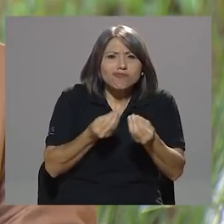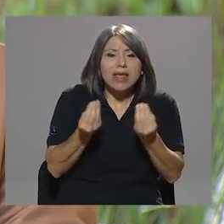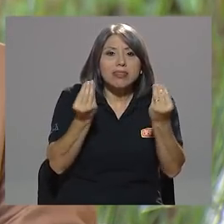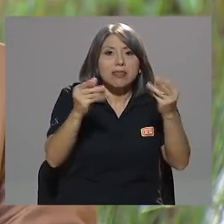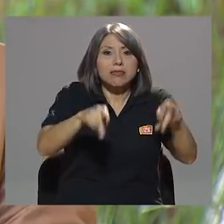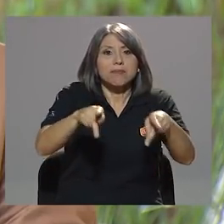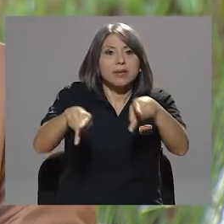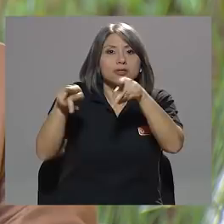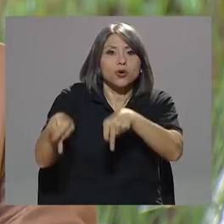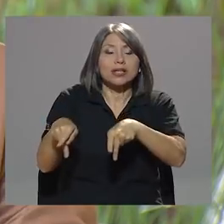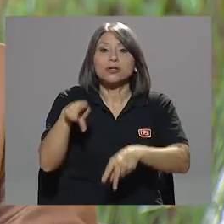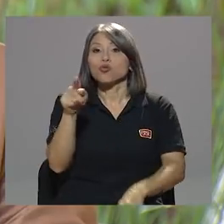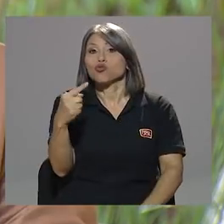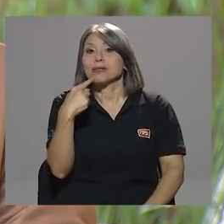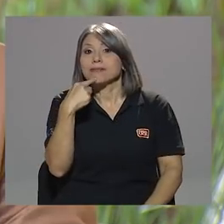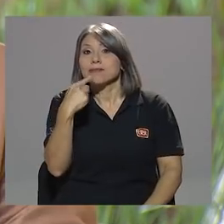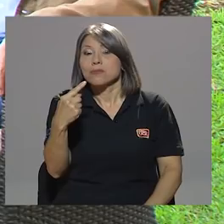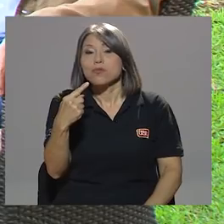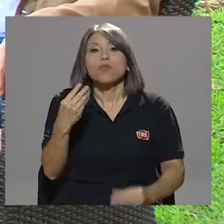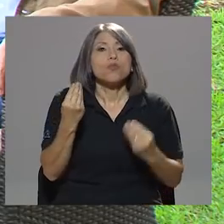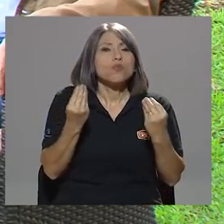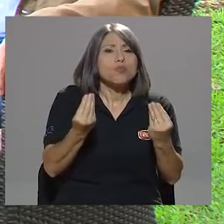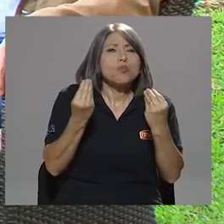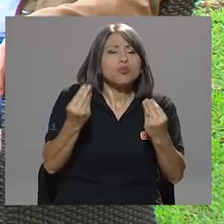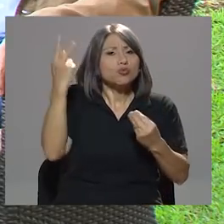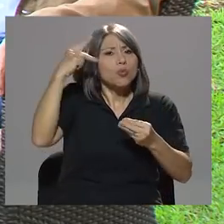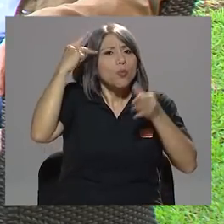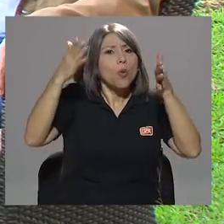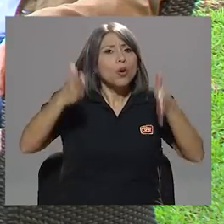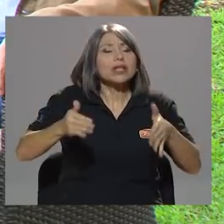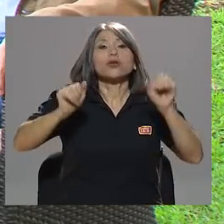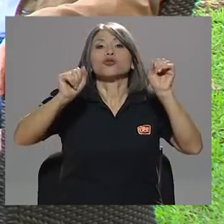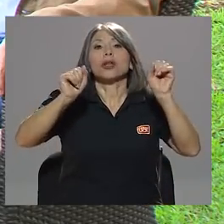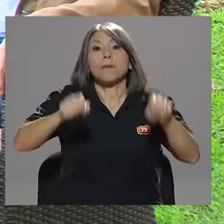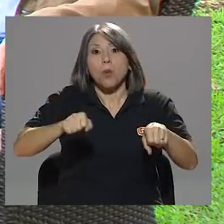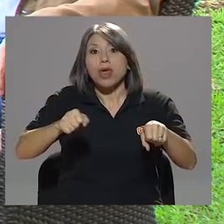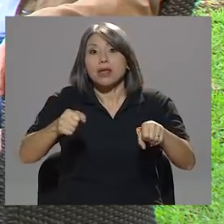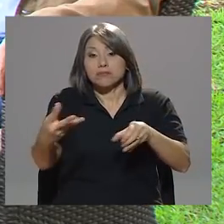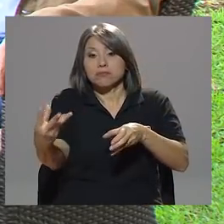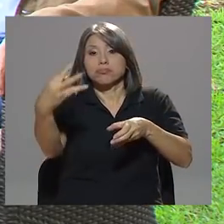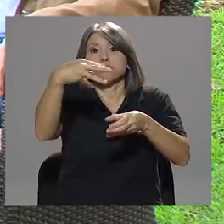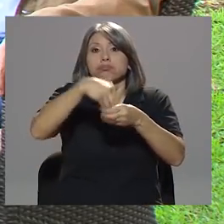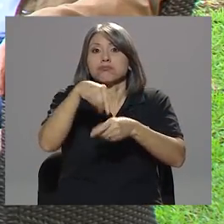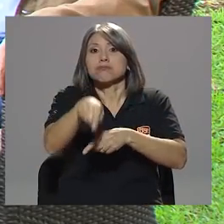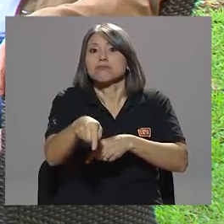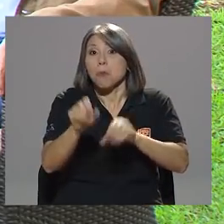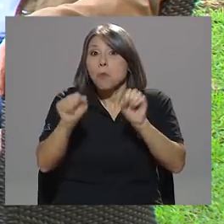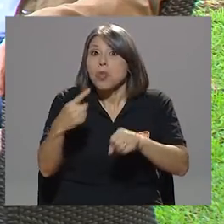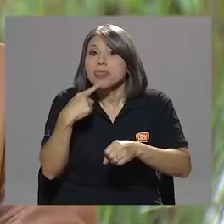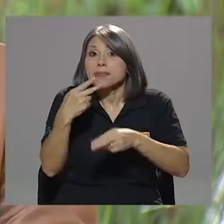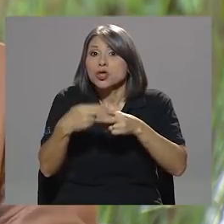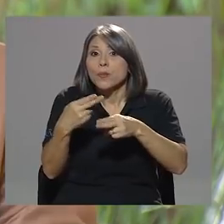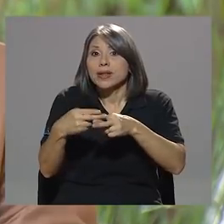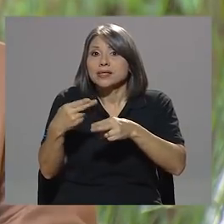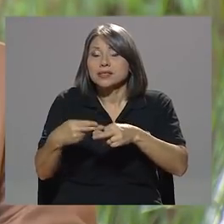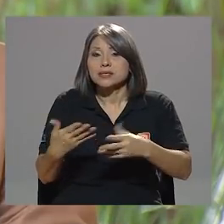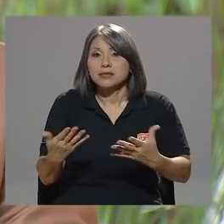que existe una gran cantidad de políticos que puedan estar involucrados. ¿Me podría decir nombres?